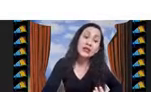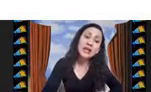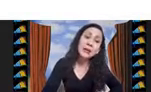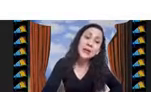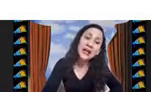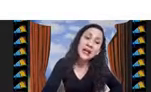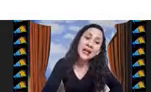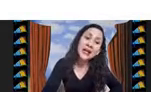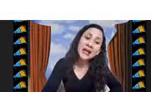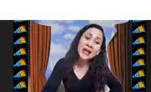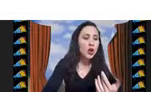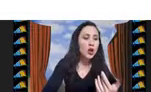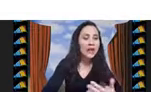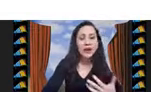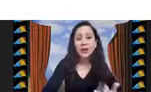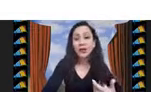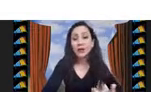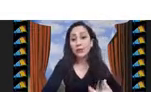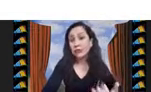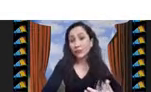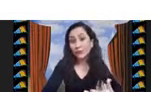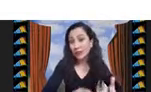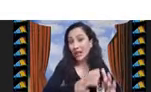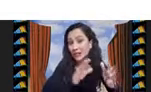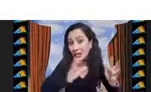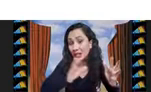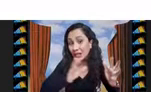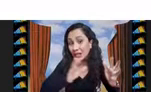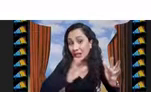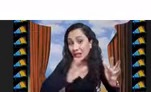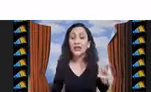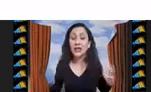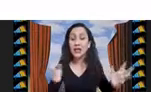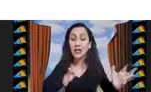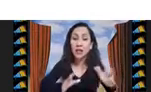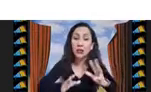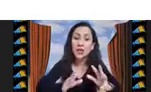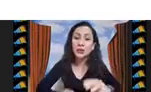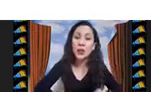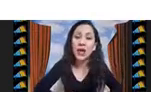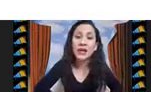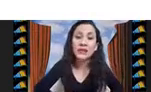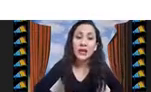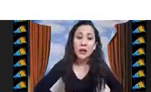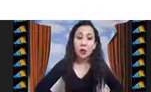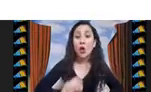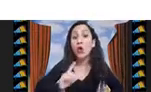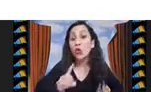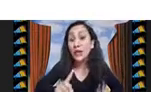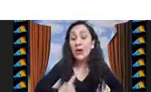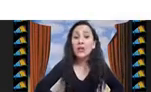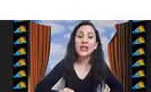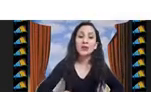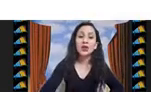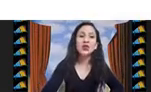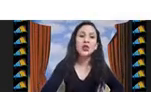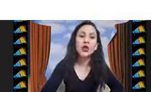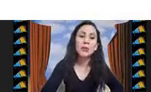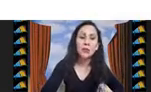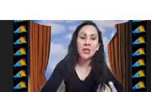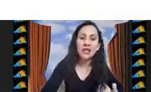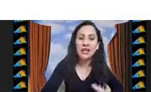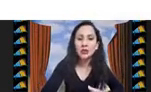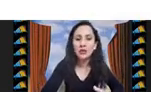es utilizar métodos que no me generan tantas soluciones, que generan unas pocas, o una única